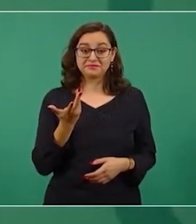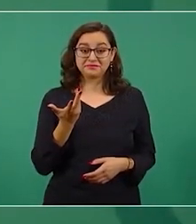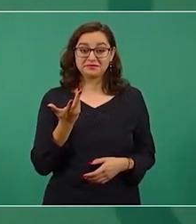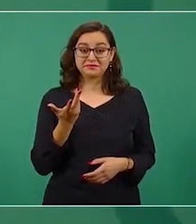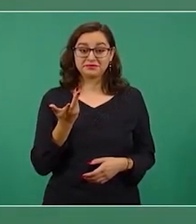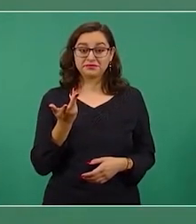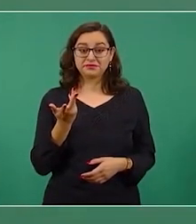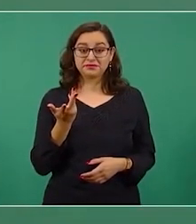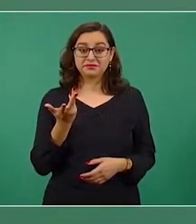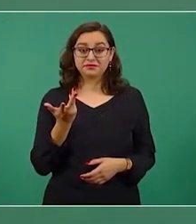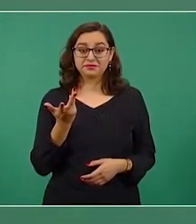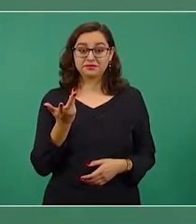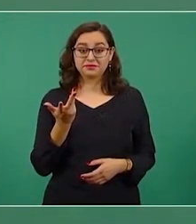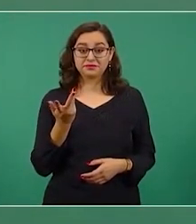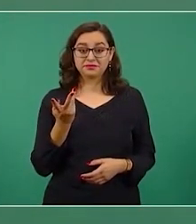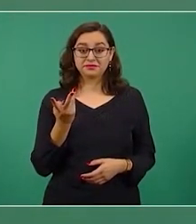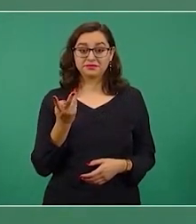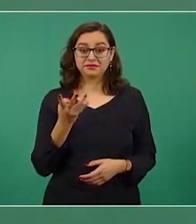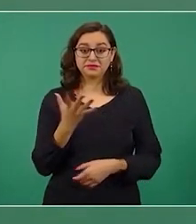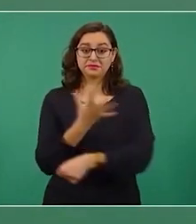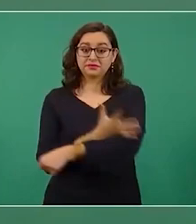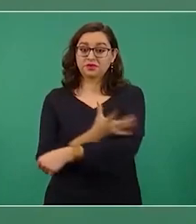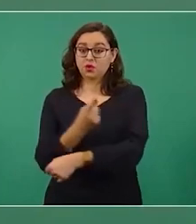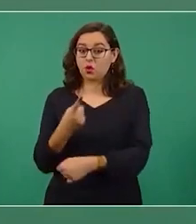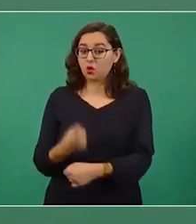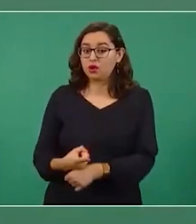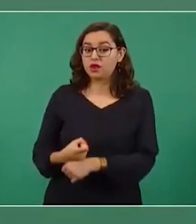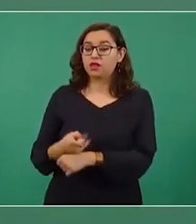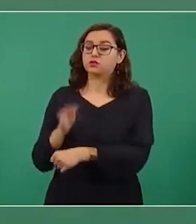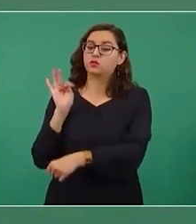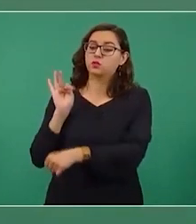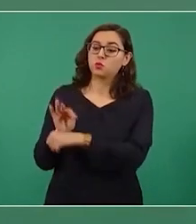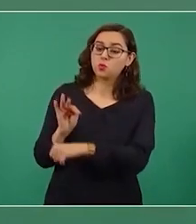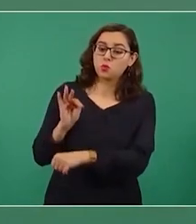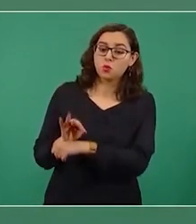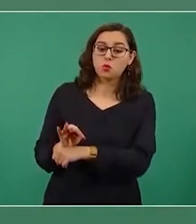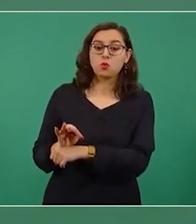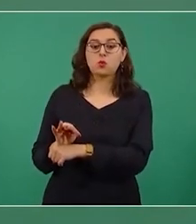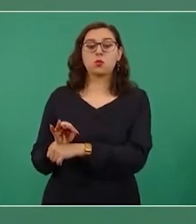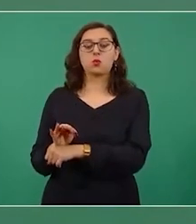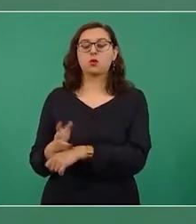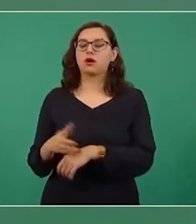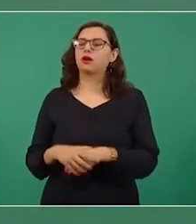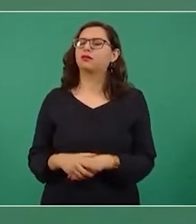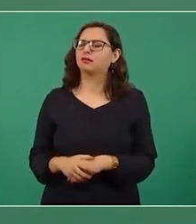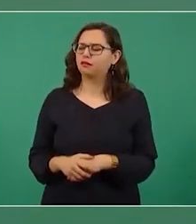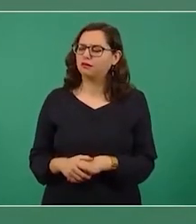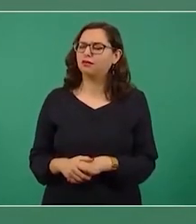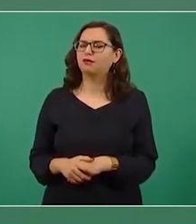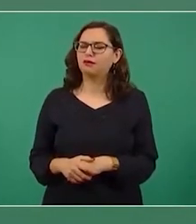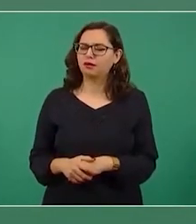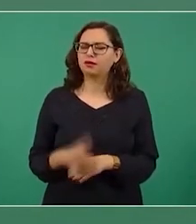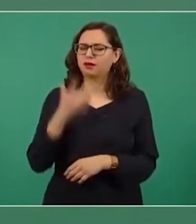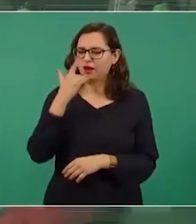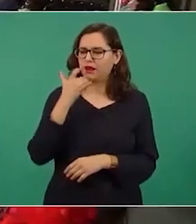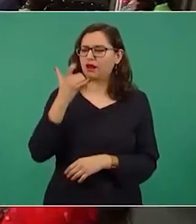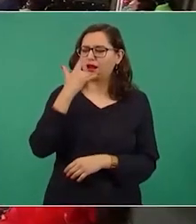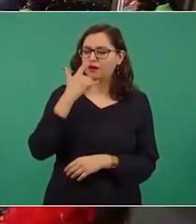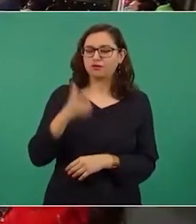de la honestidad, de la transparencia. muy lamentable todo esto.